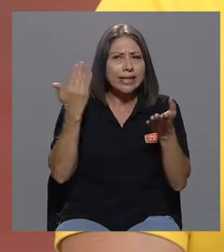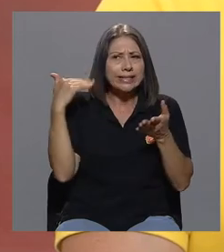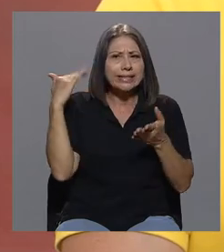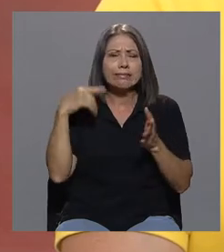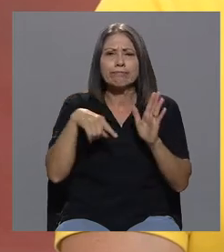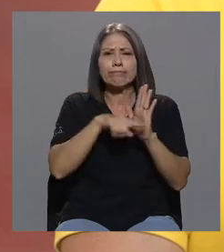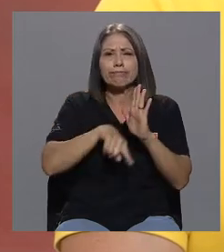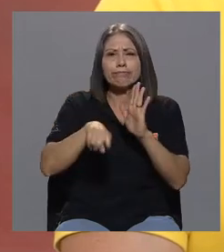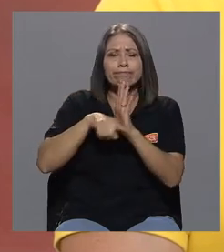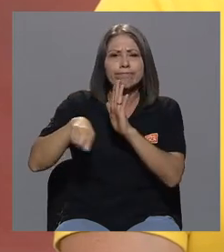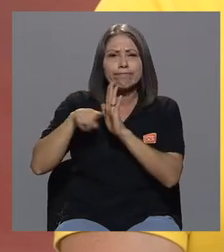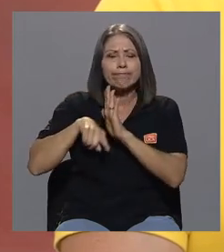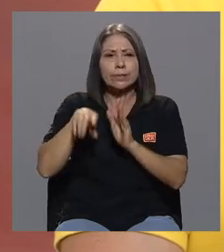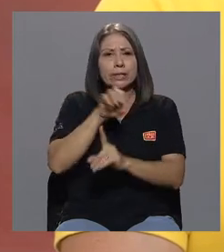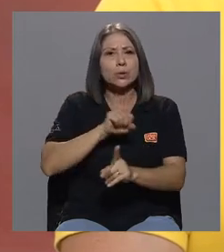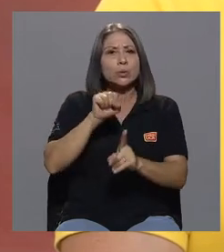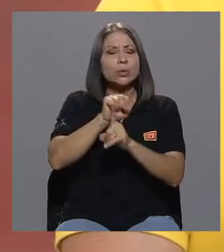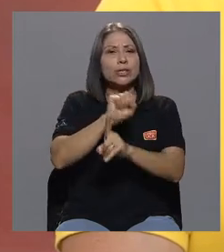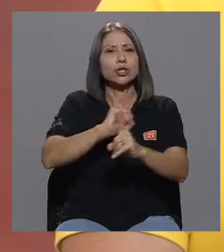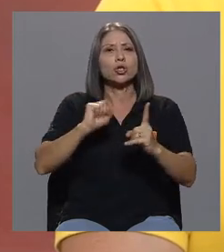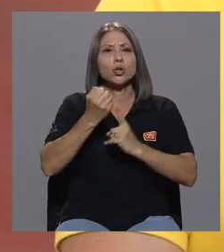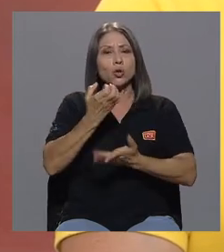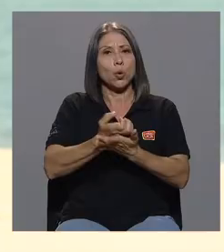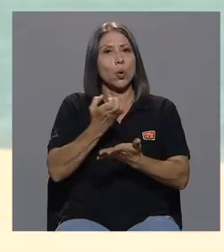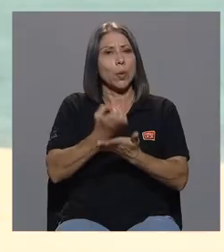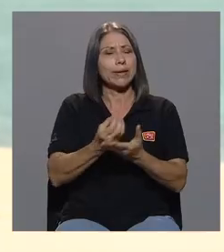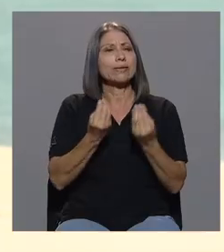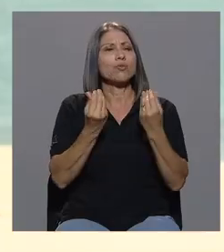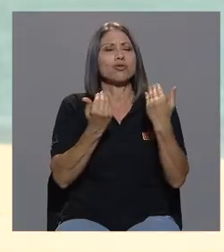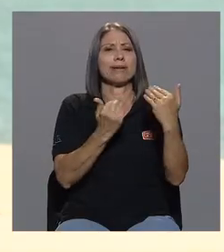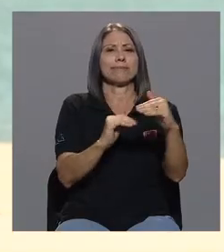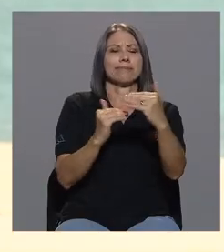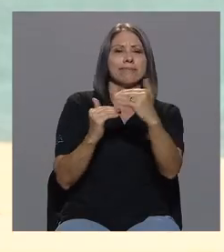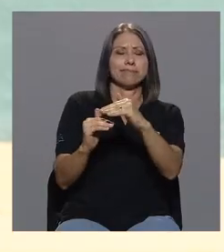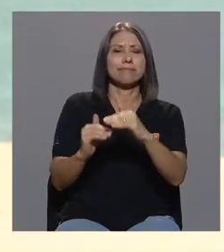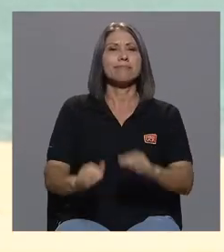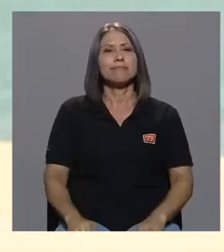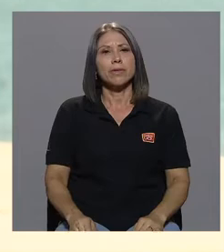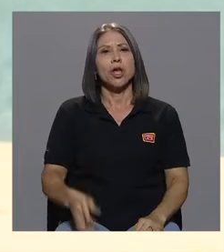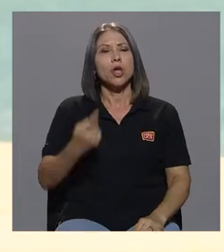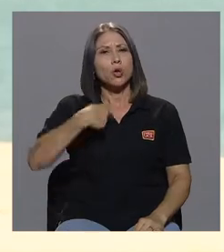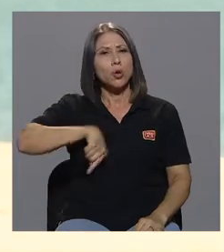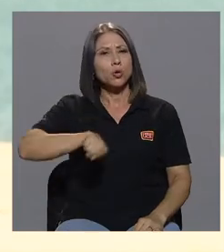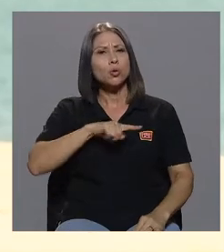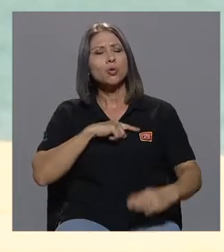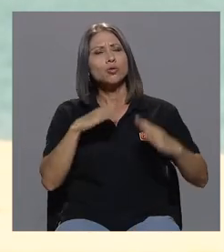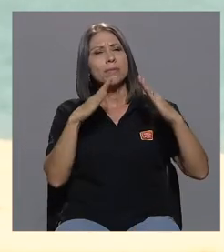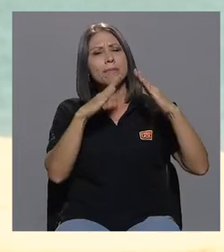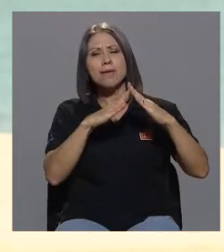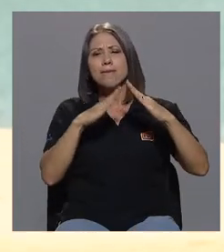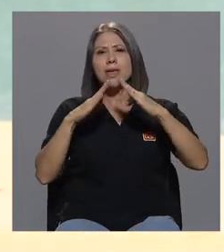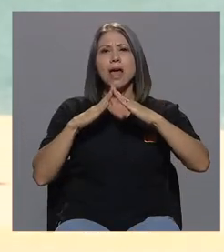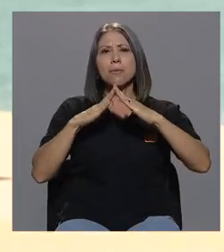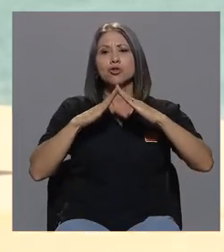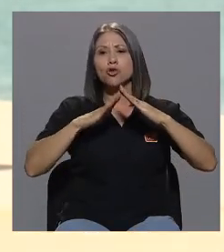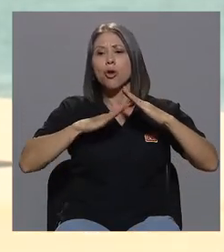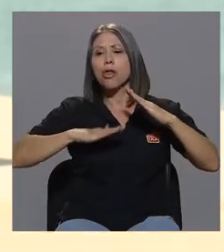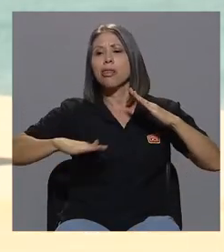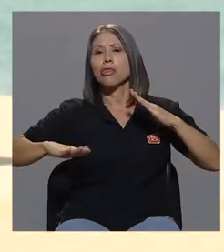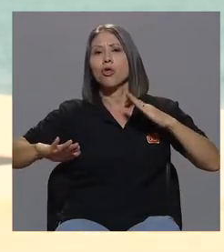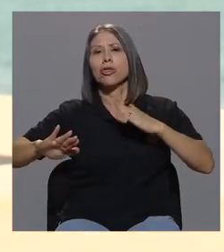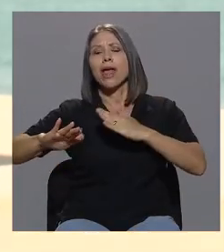socioeconómicas eran de muchísima limitación. Vivíamos donde hay una laguna, precisamente.